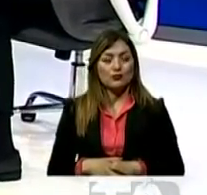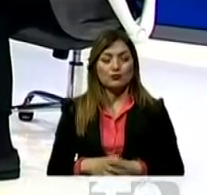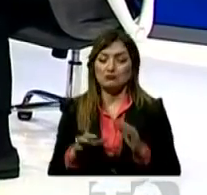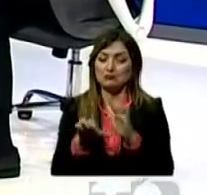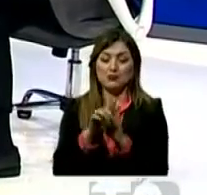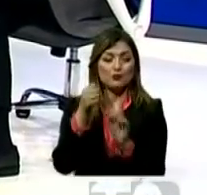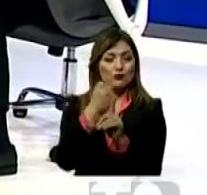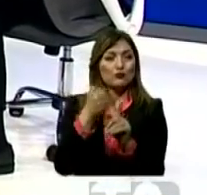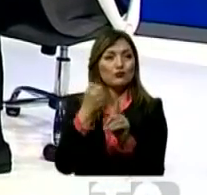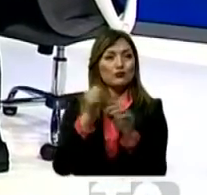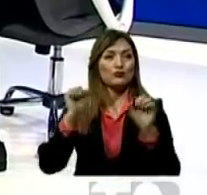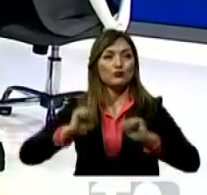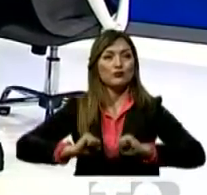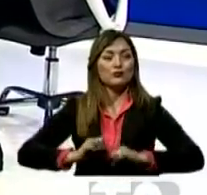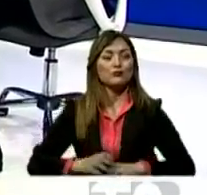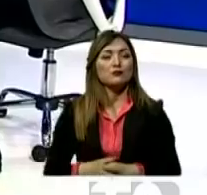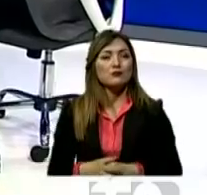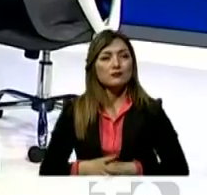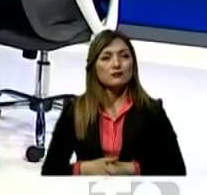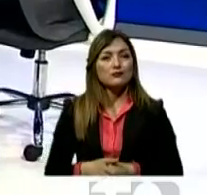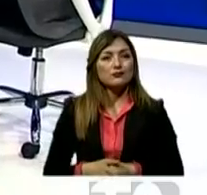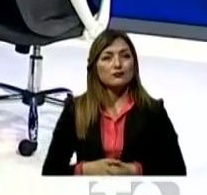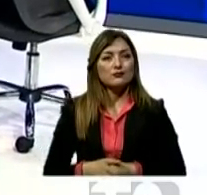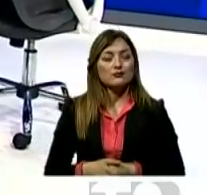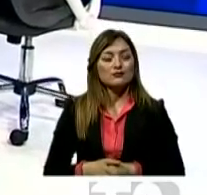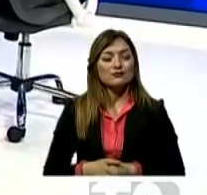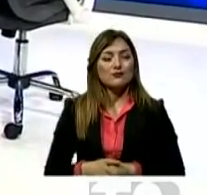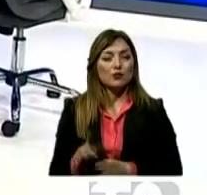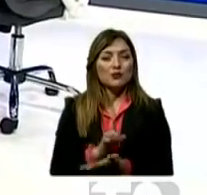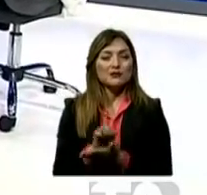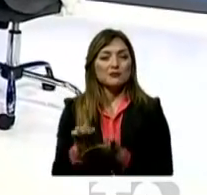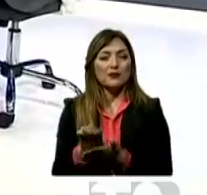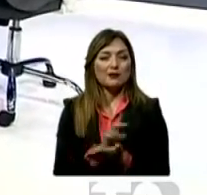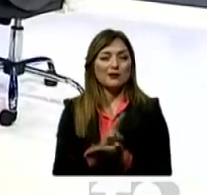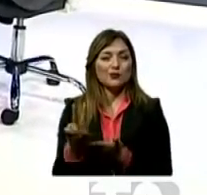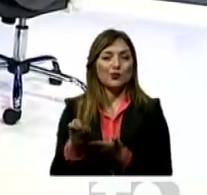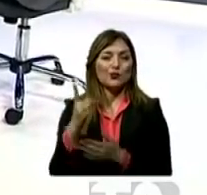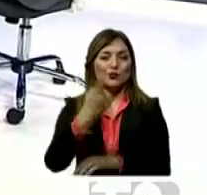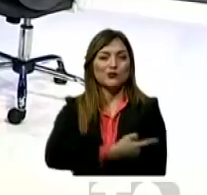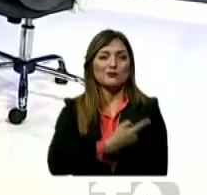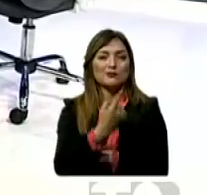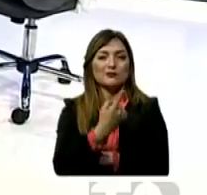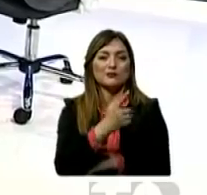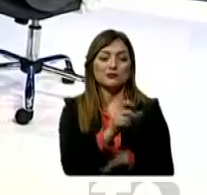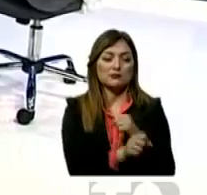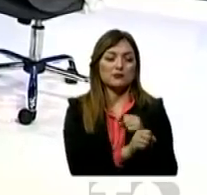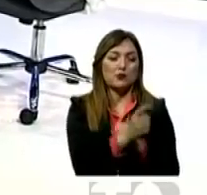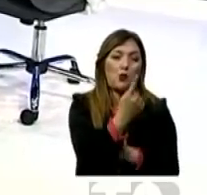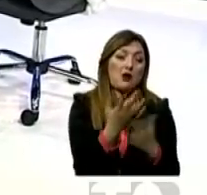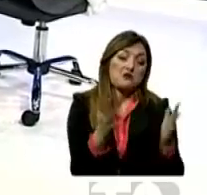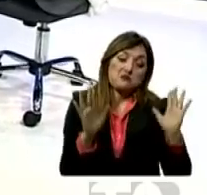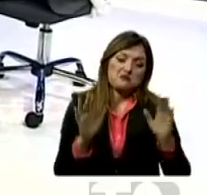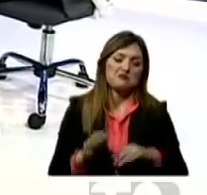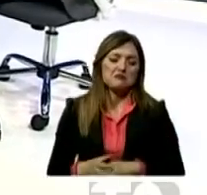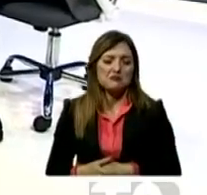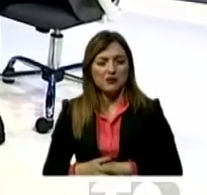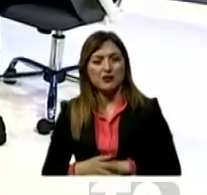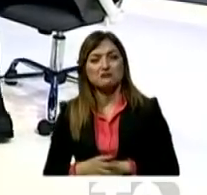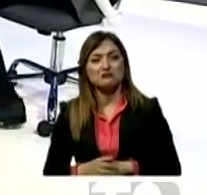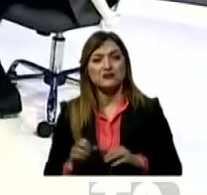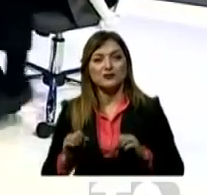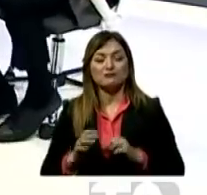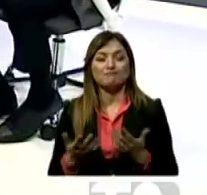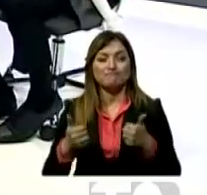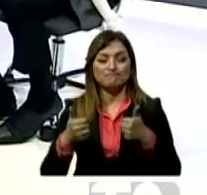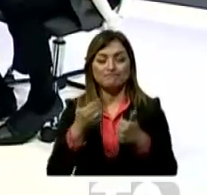legalmente pelear hasta cuando pueda. ¿Qué es por el momento? ¿Una semana, dos, un día? Puede ser un año. Bueno, buen